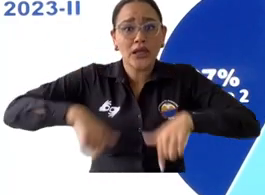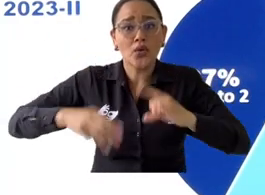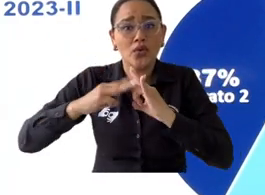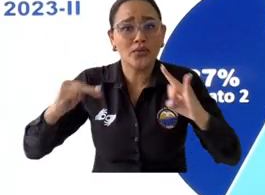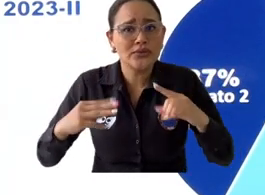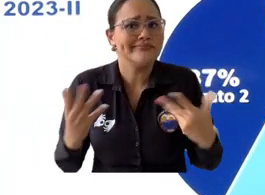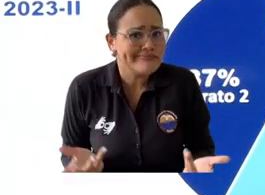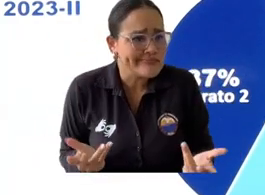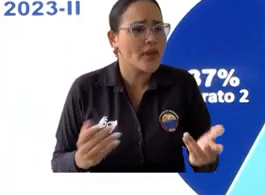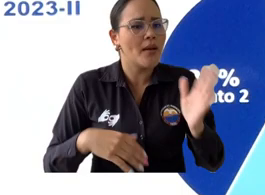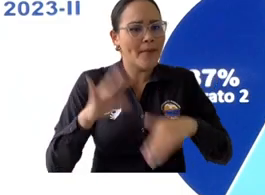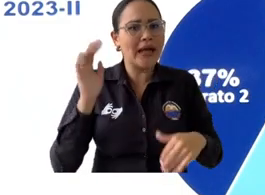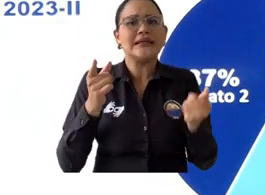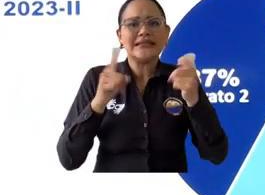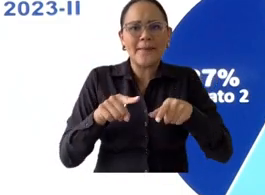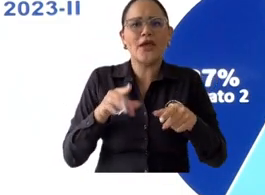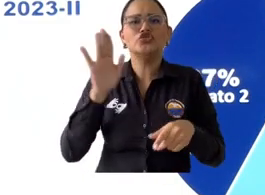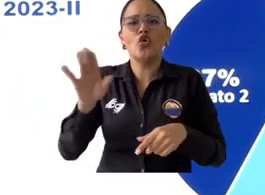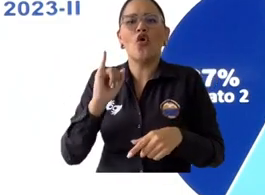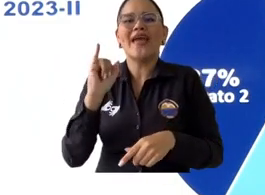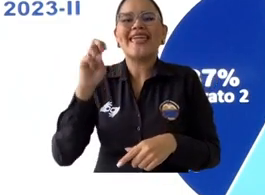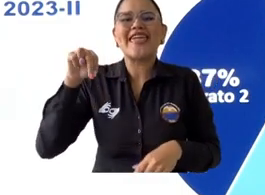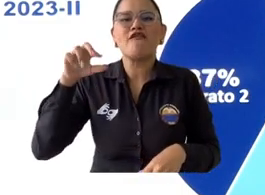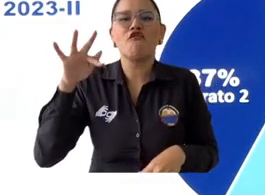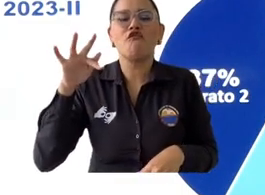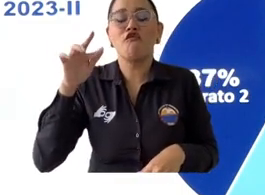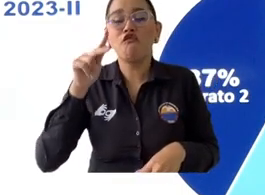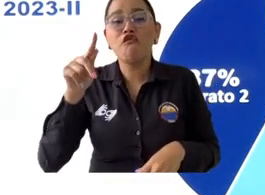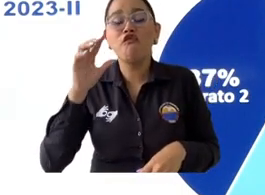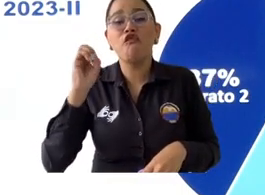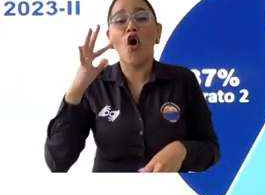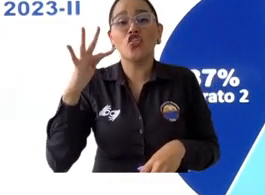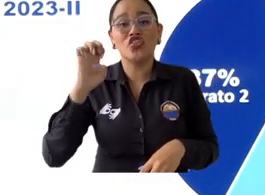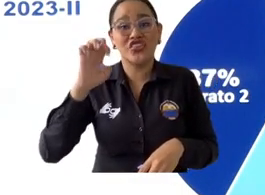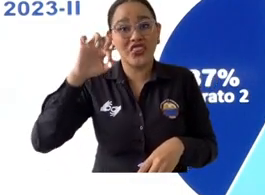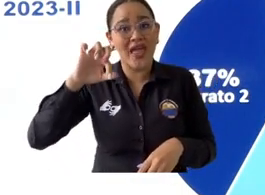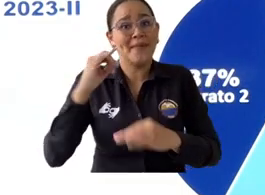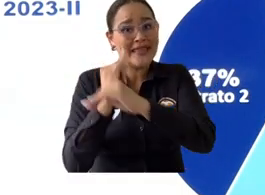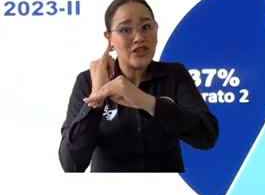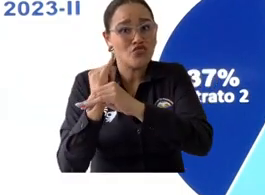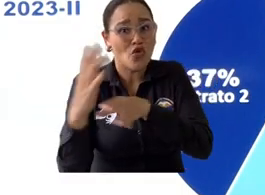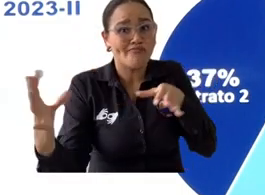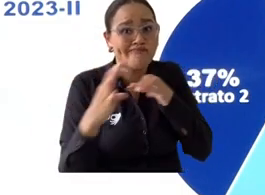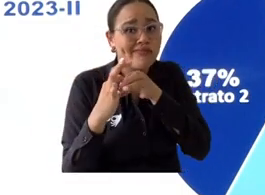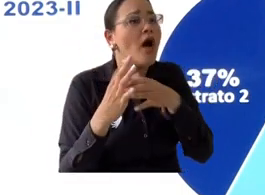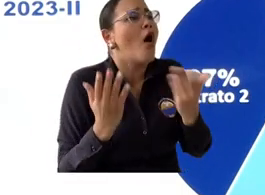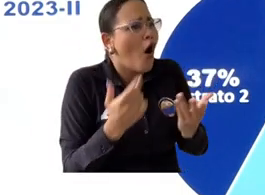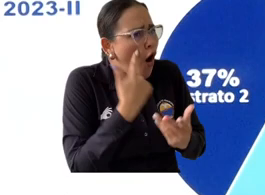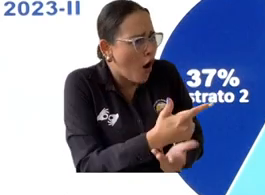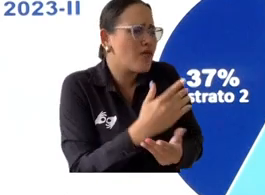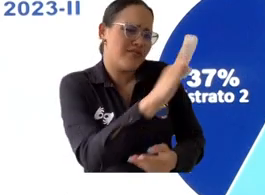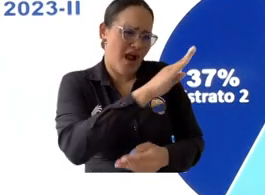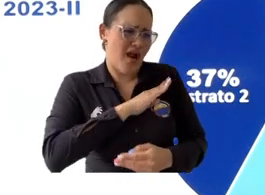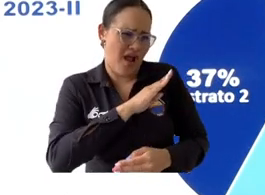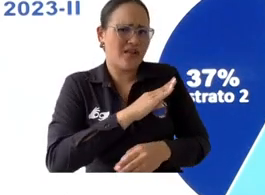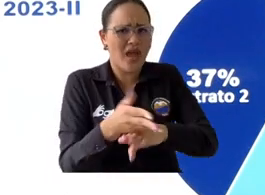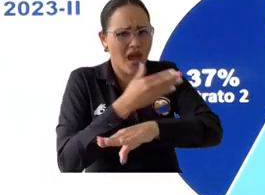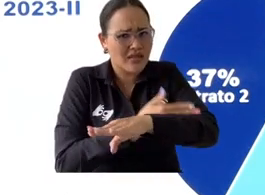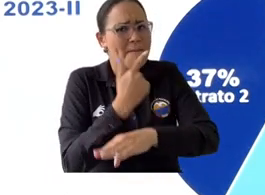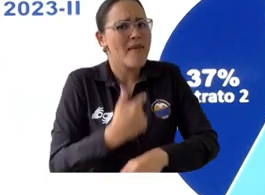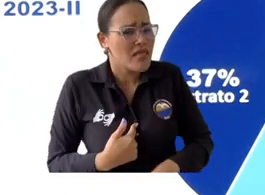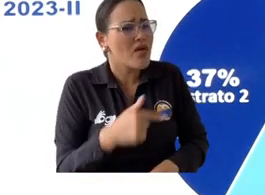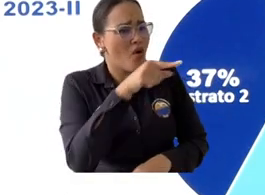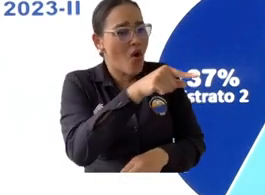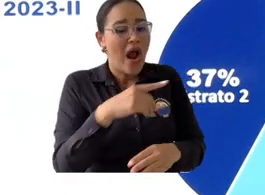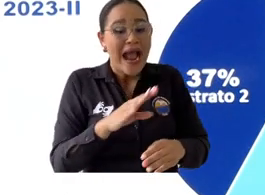articulación por ciclos con el Infotec que es nuestra institución aliada pero señor alcalde ayúdenos por favor antes de salir usted se comprometió con nosotros y